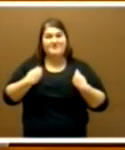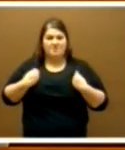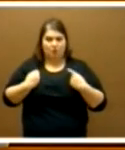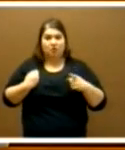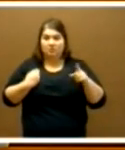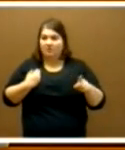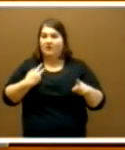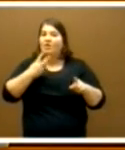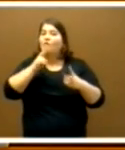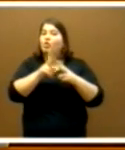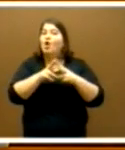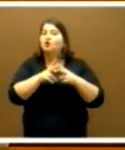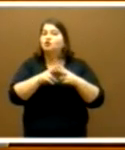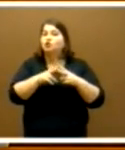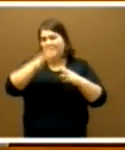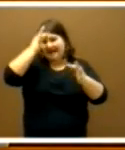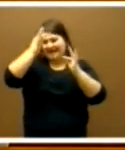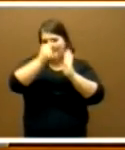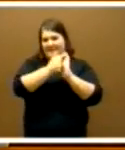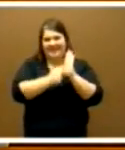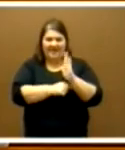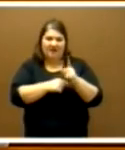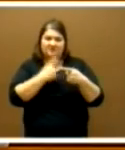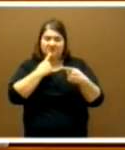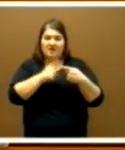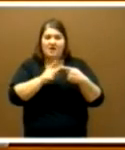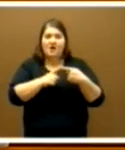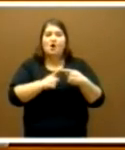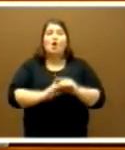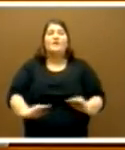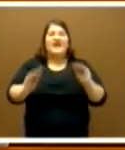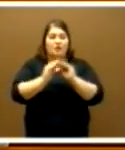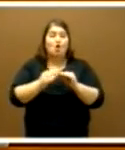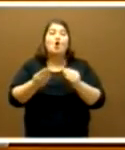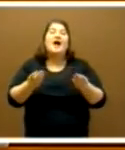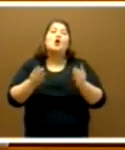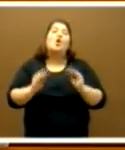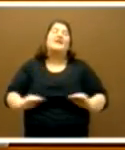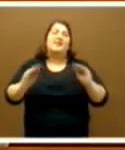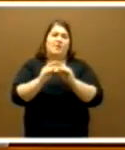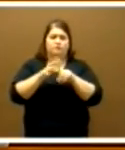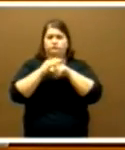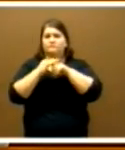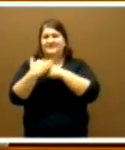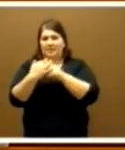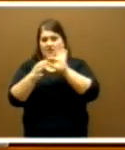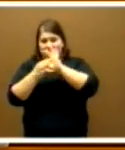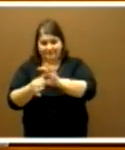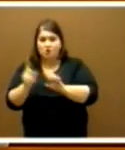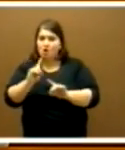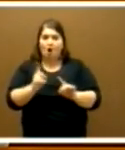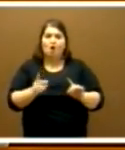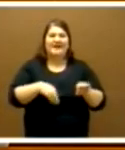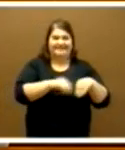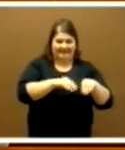a dos medidas que tenían relación con la conciliación, que no tienen que ver con la estrategia, pero usted las saca aquí y yo me veo la obligación de tener que,